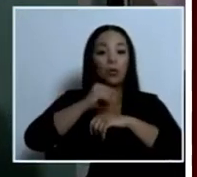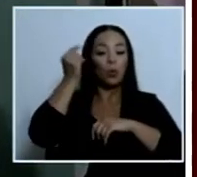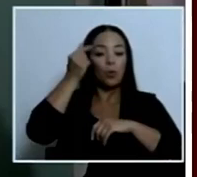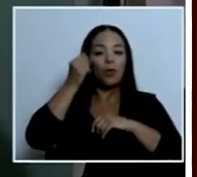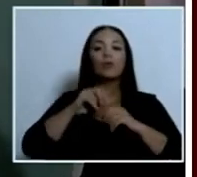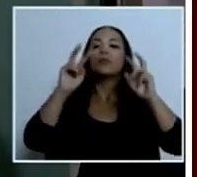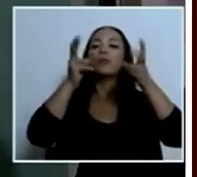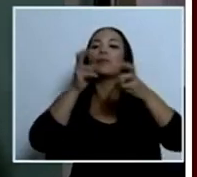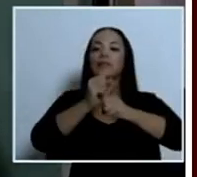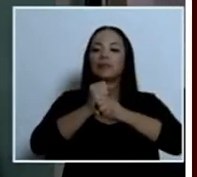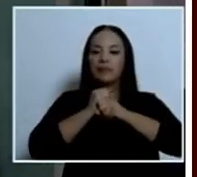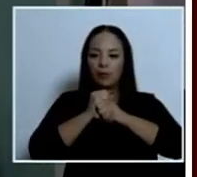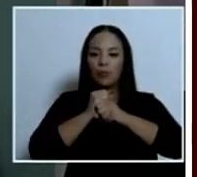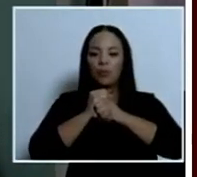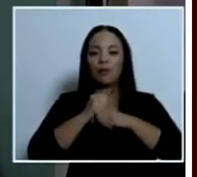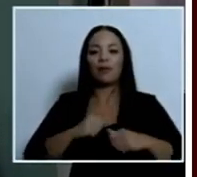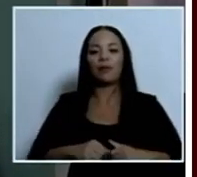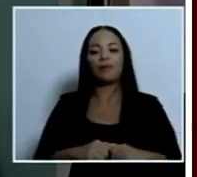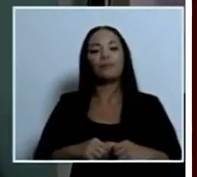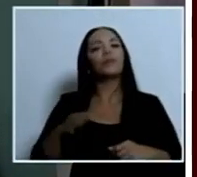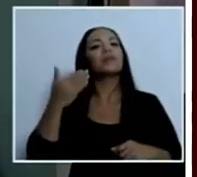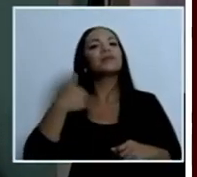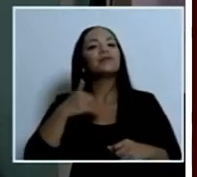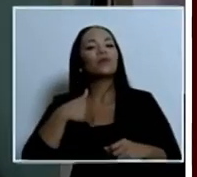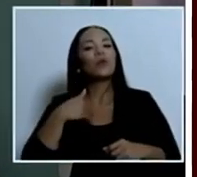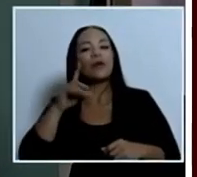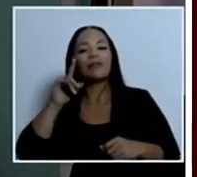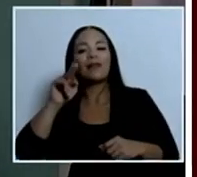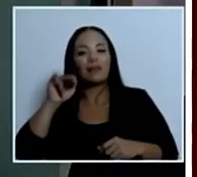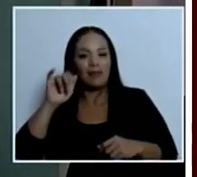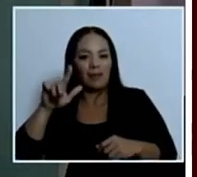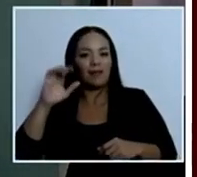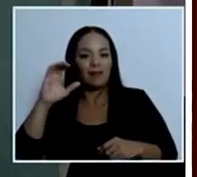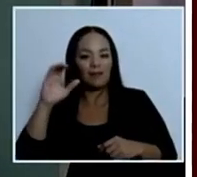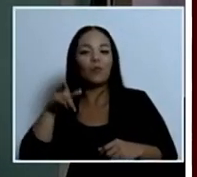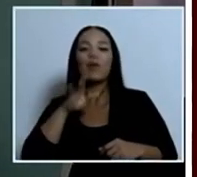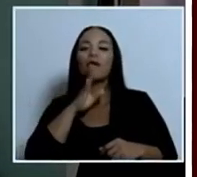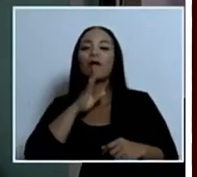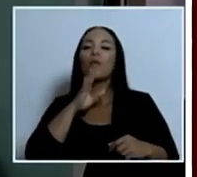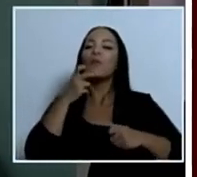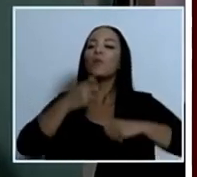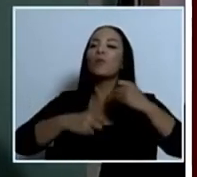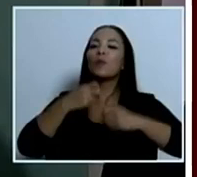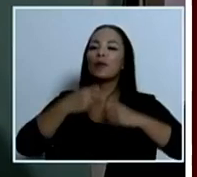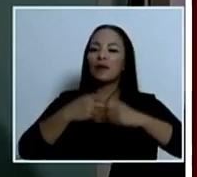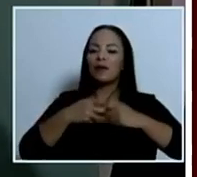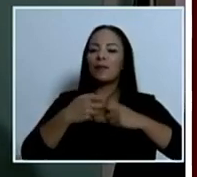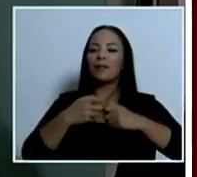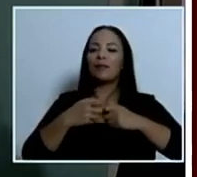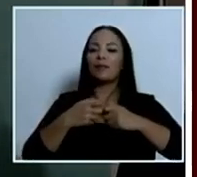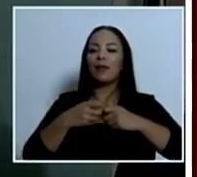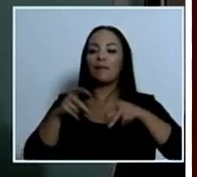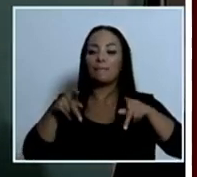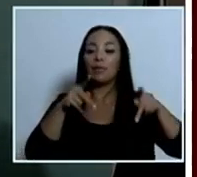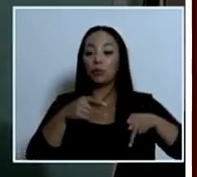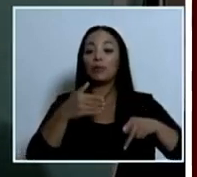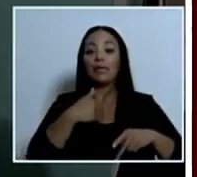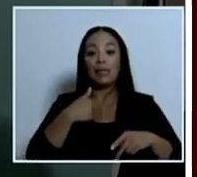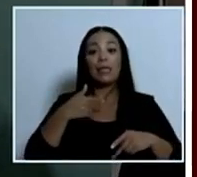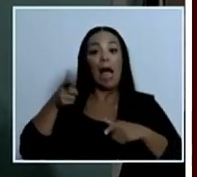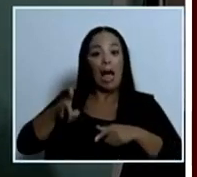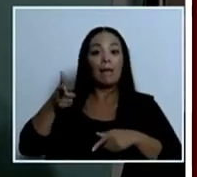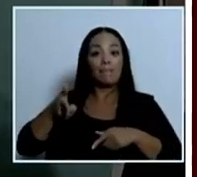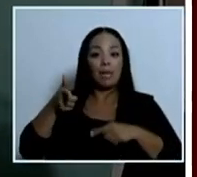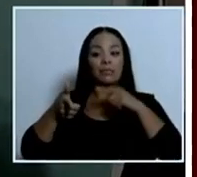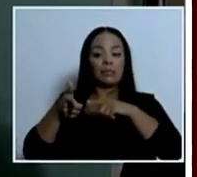del tema de seguridad el señor Daniel Calderón hablaba del problema de la posesión de armas que ese es uno de los principales